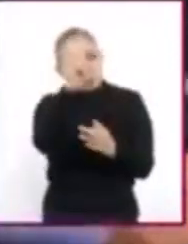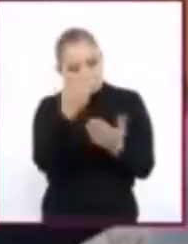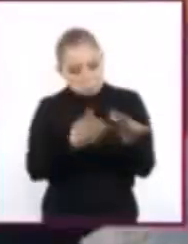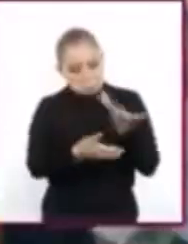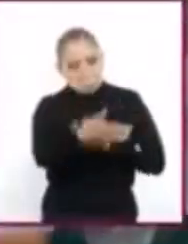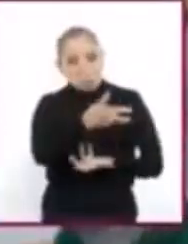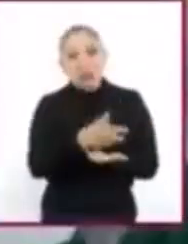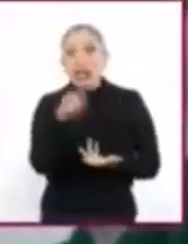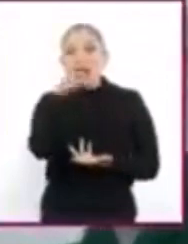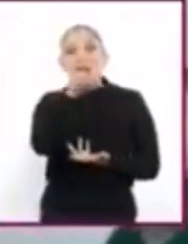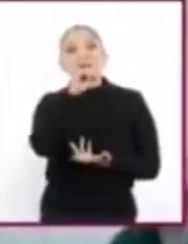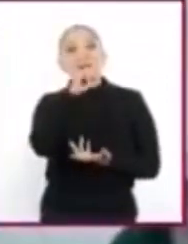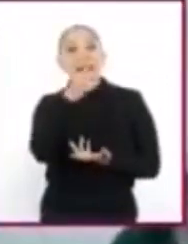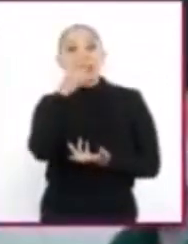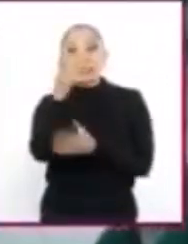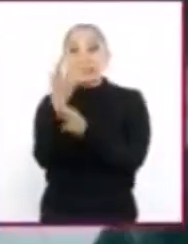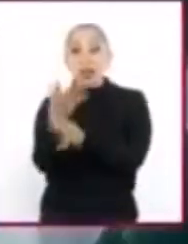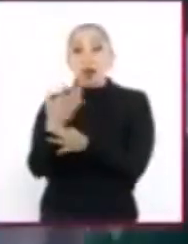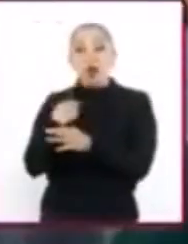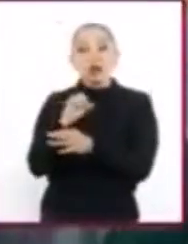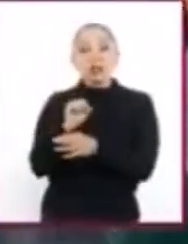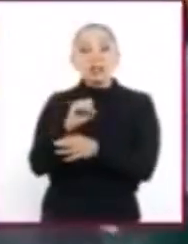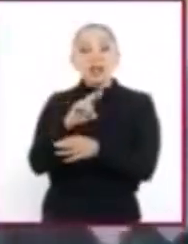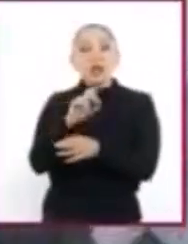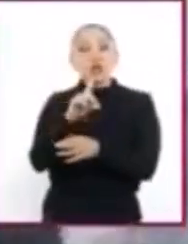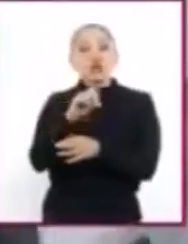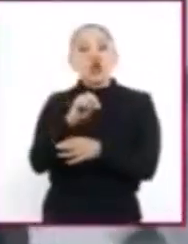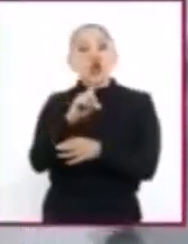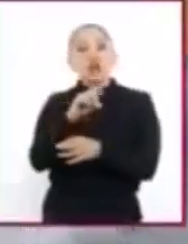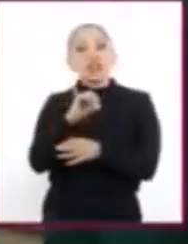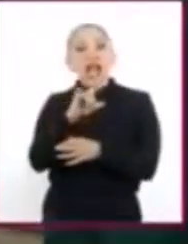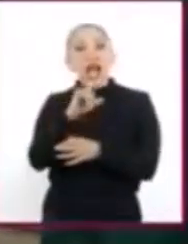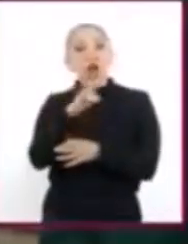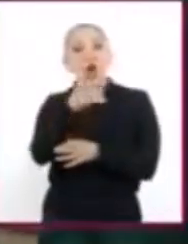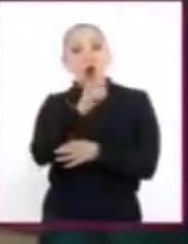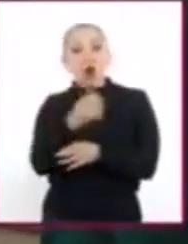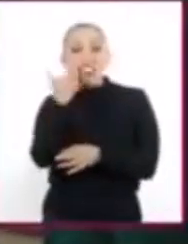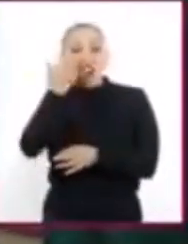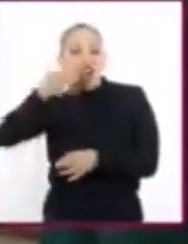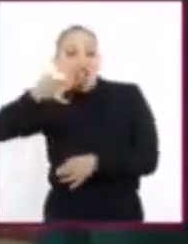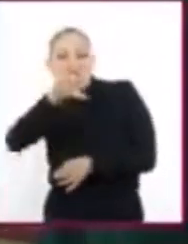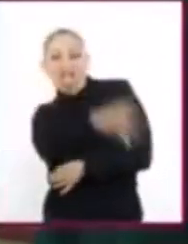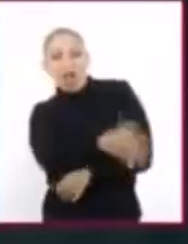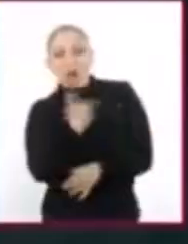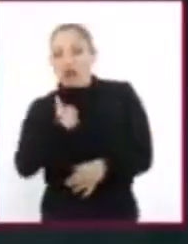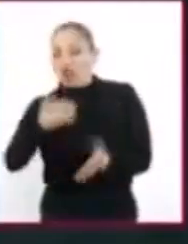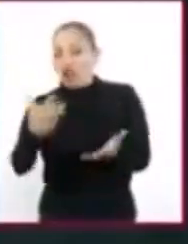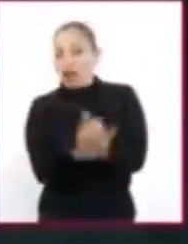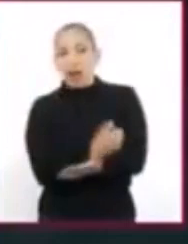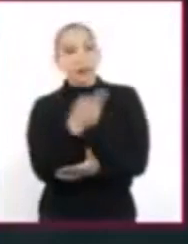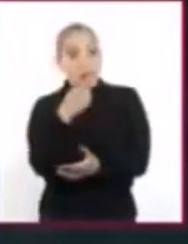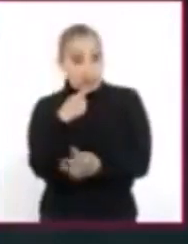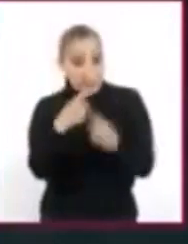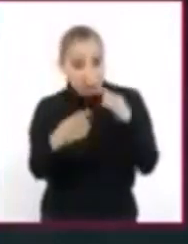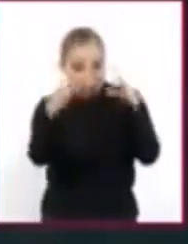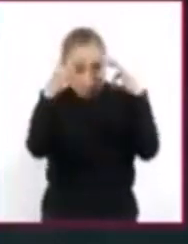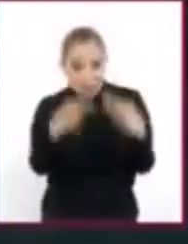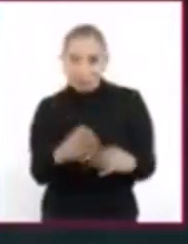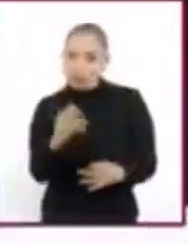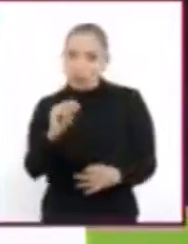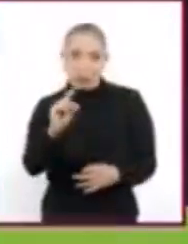Él también decía que un pseudo-diálogo motivado por el simple deseo de vencer al interlocutor no es un diálogo genuino.